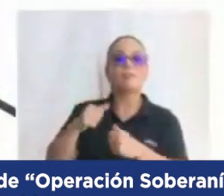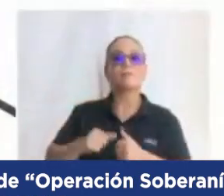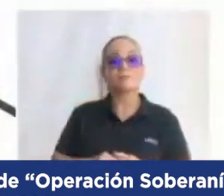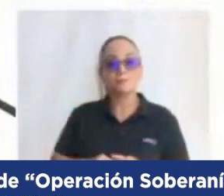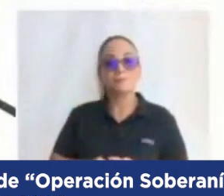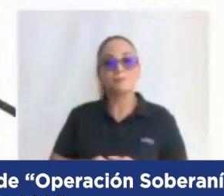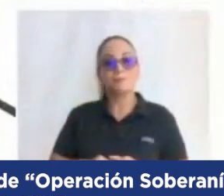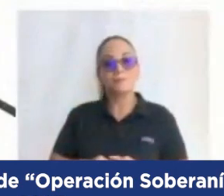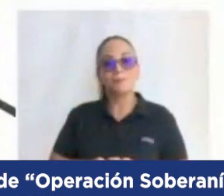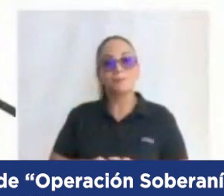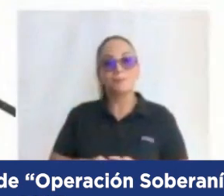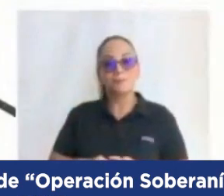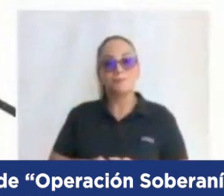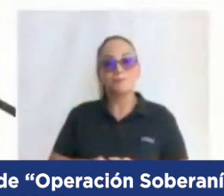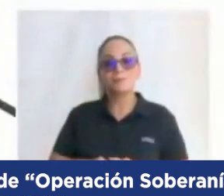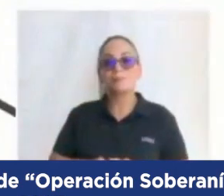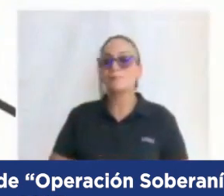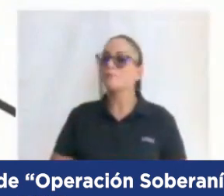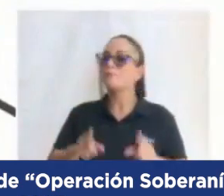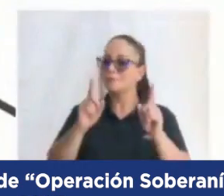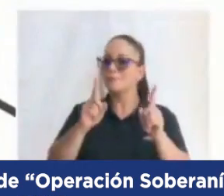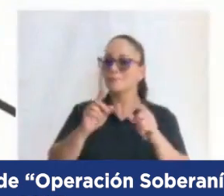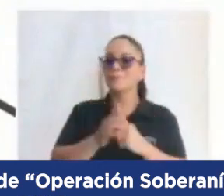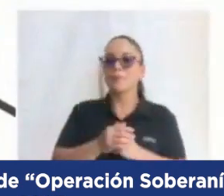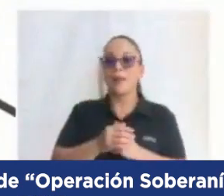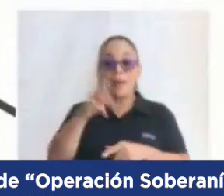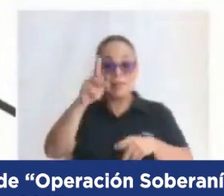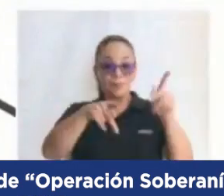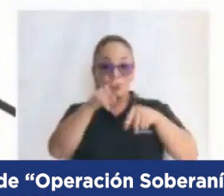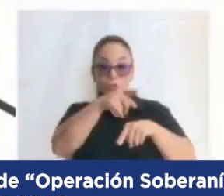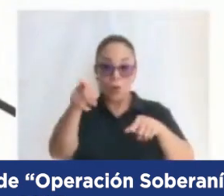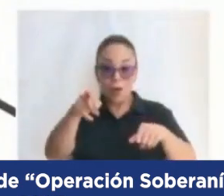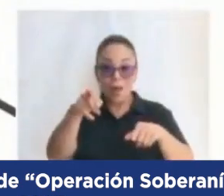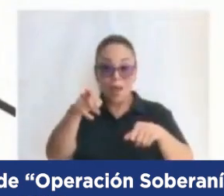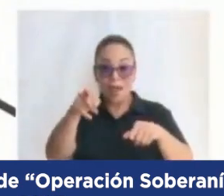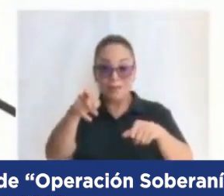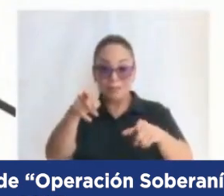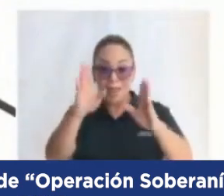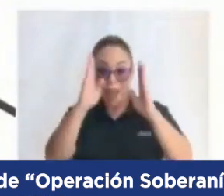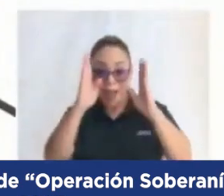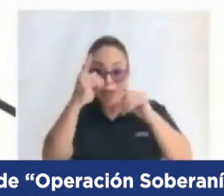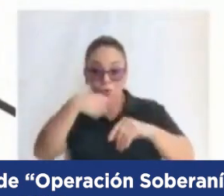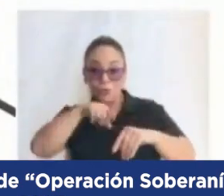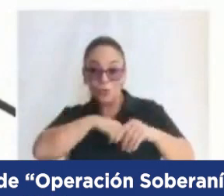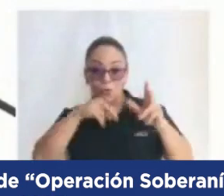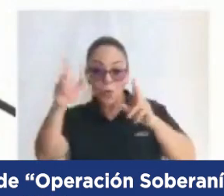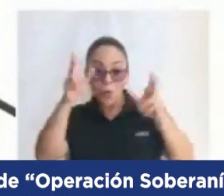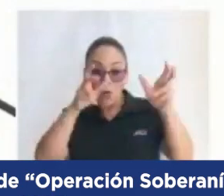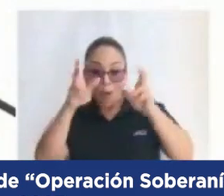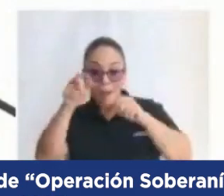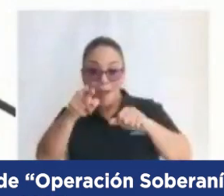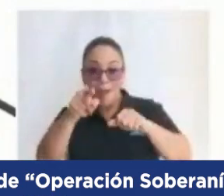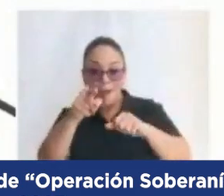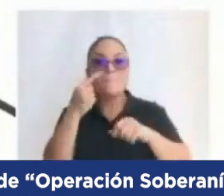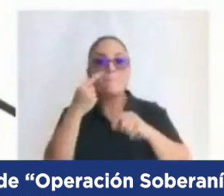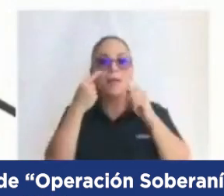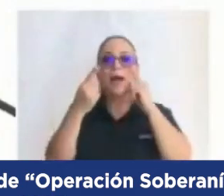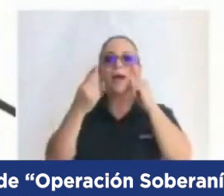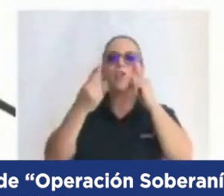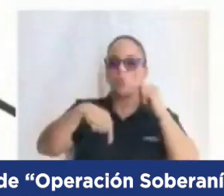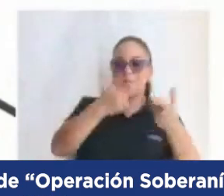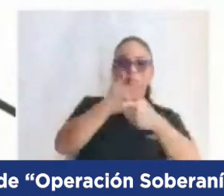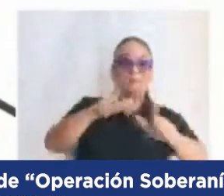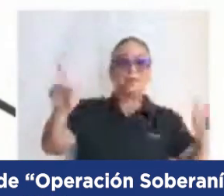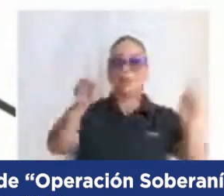Les vamos a recordar a los que nos oyen que así como nuestra soberanía no